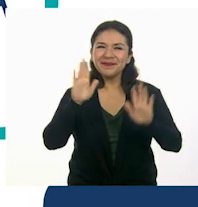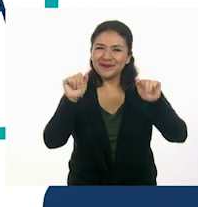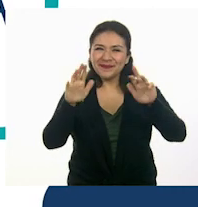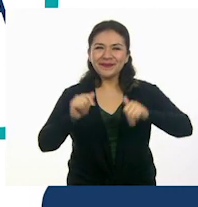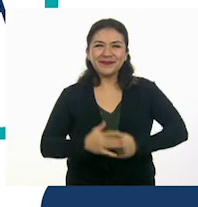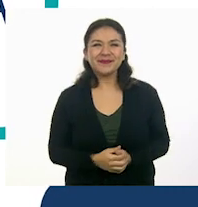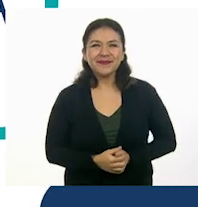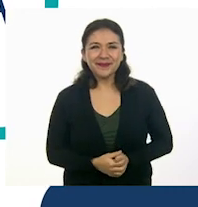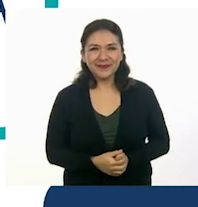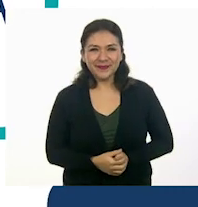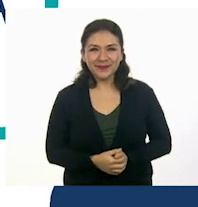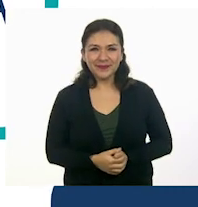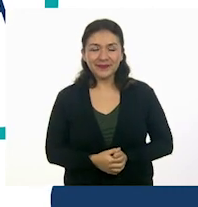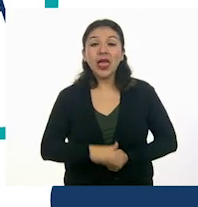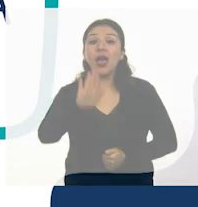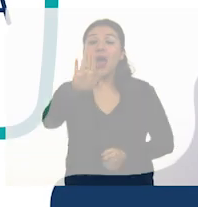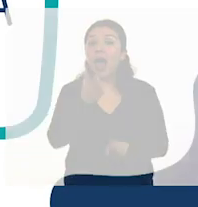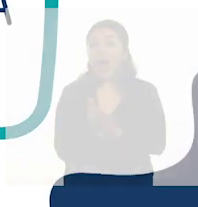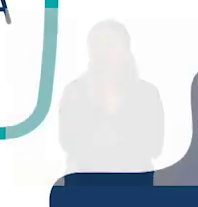Vamos a la siguiente materia.